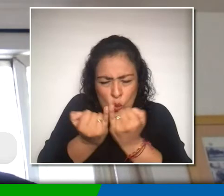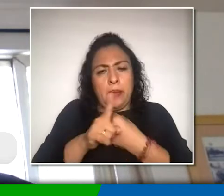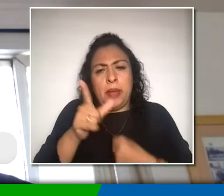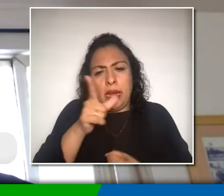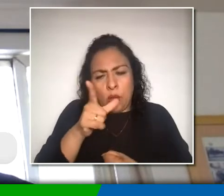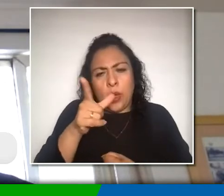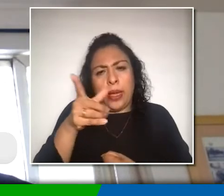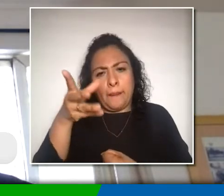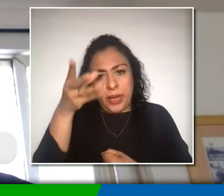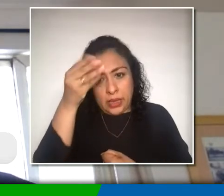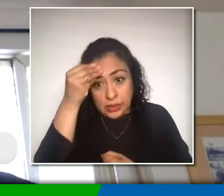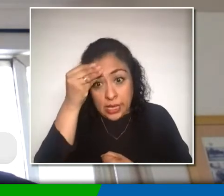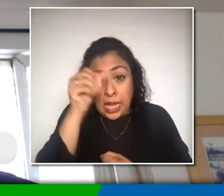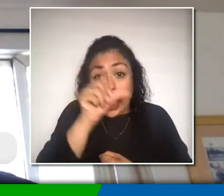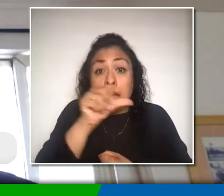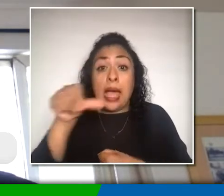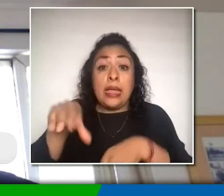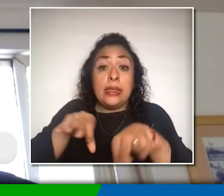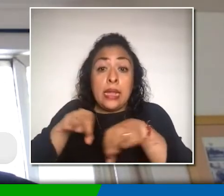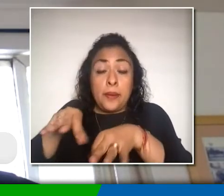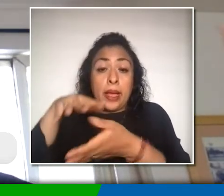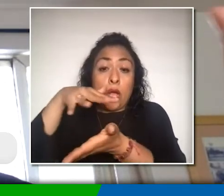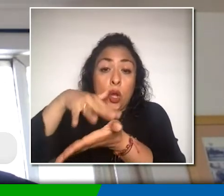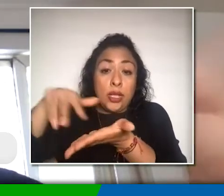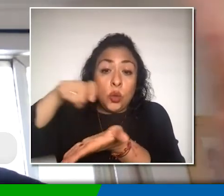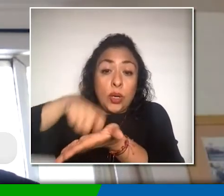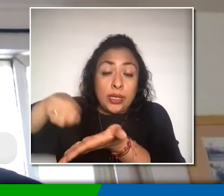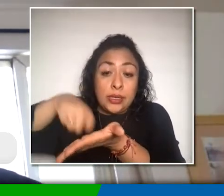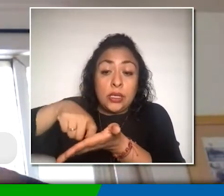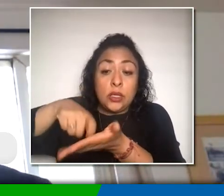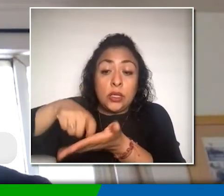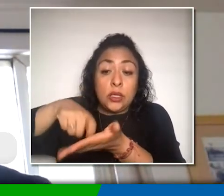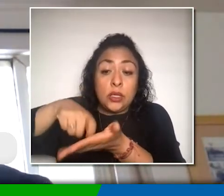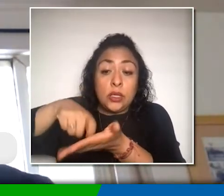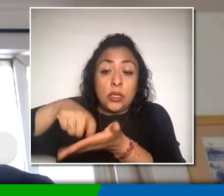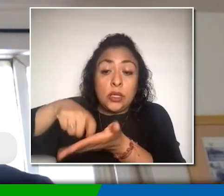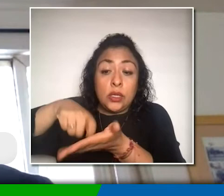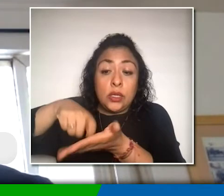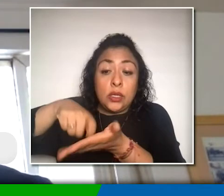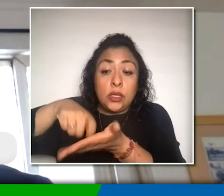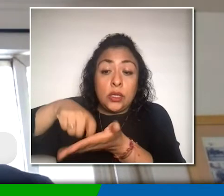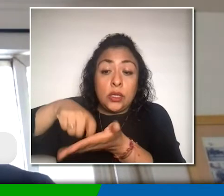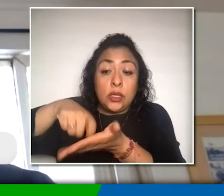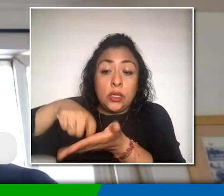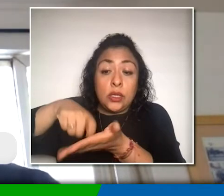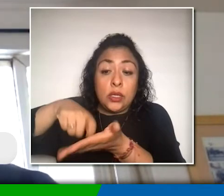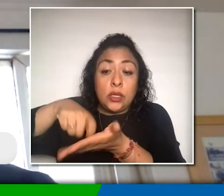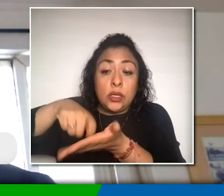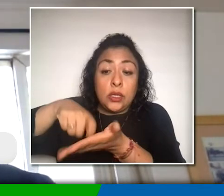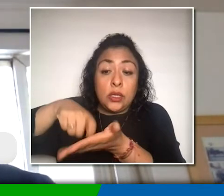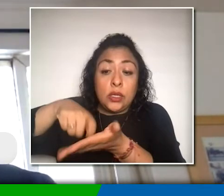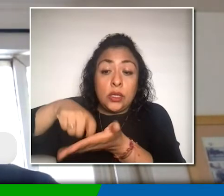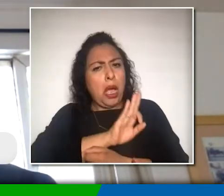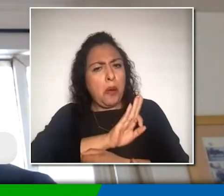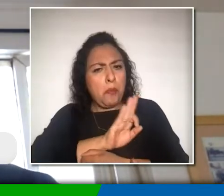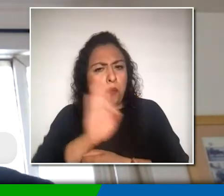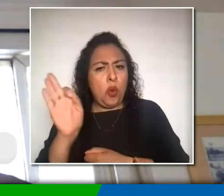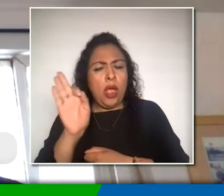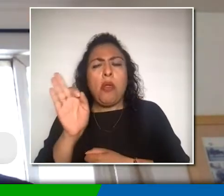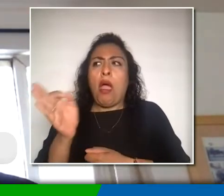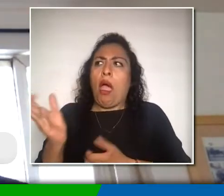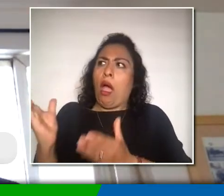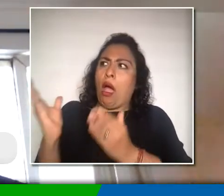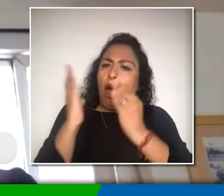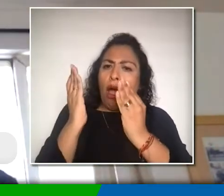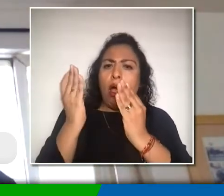enfocados al trabajo de lectoescritura y matemáticas, para niños que puedan pagar una cuota por esos servicios y que